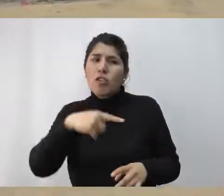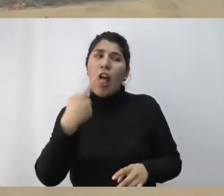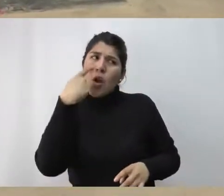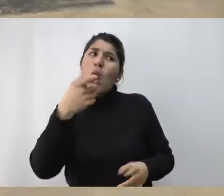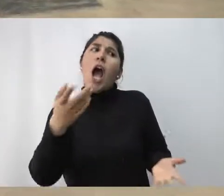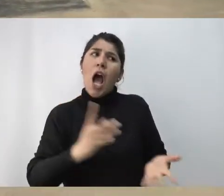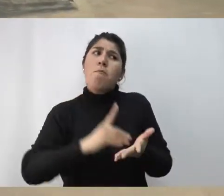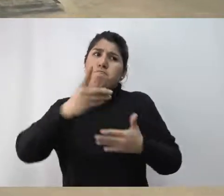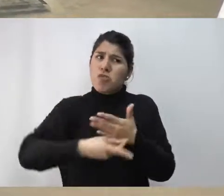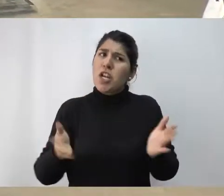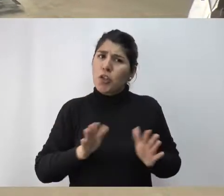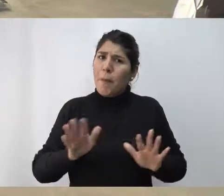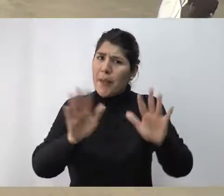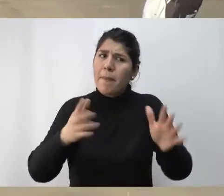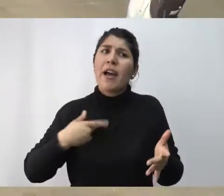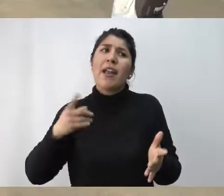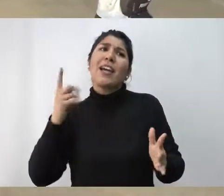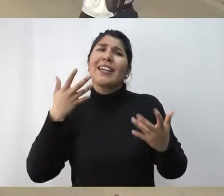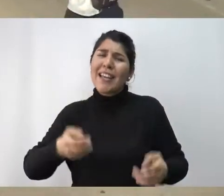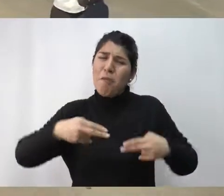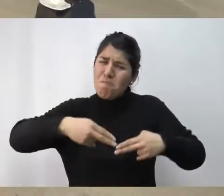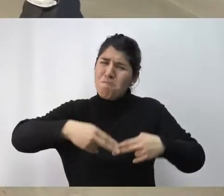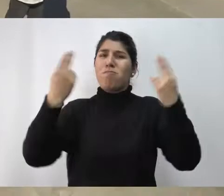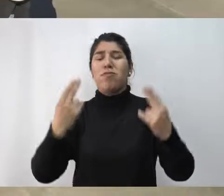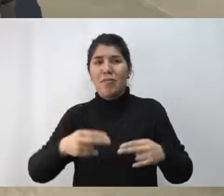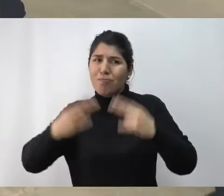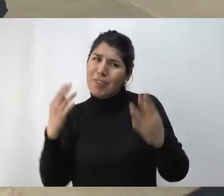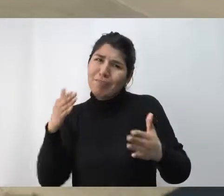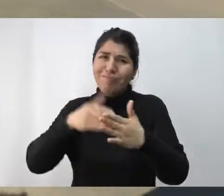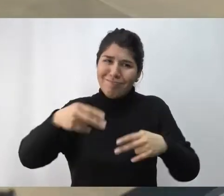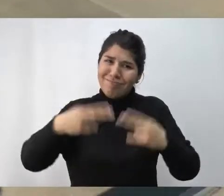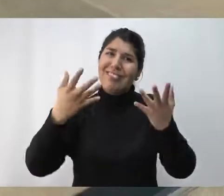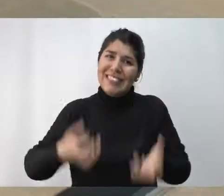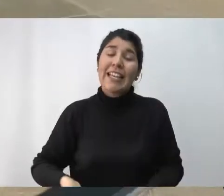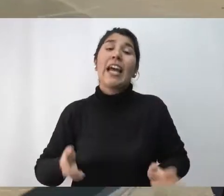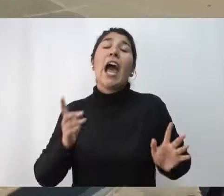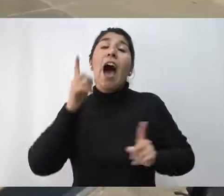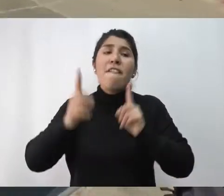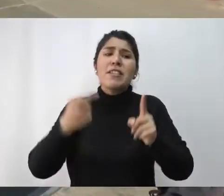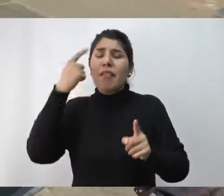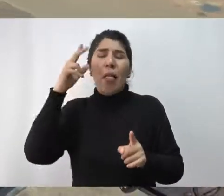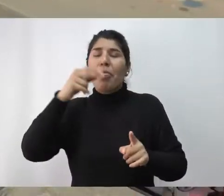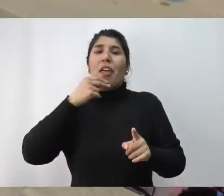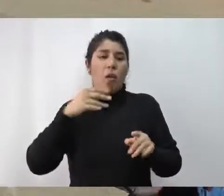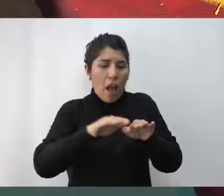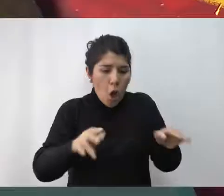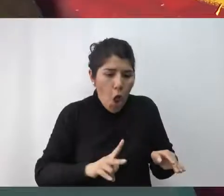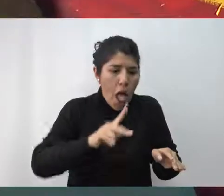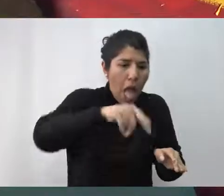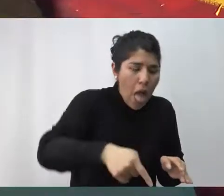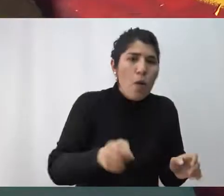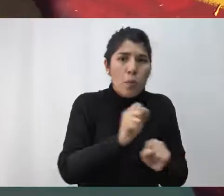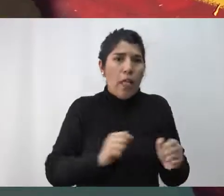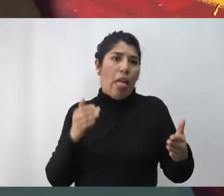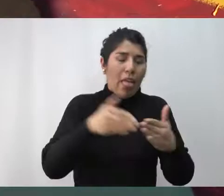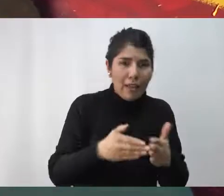identificaron esto y van a hacer un proyecto para transformarlo en totalmente inclusivo, quieren romper las barreras de inclusión que hay. Porque a veces uno no se da cuenta, pero